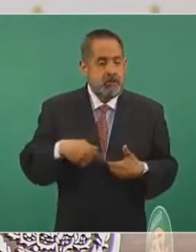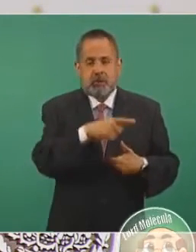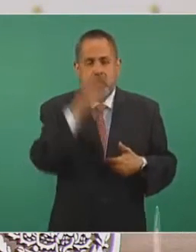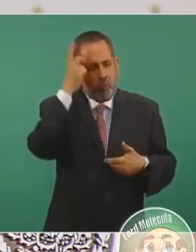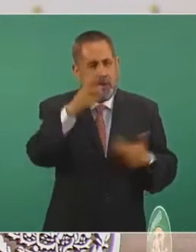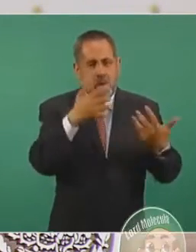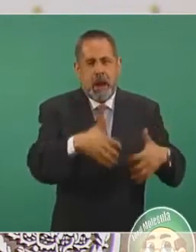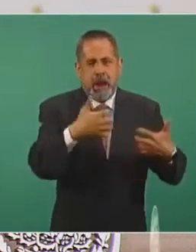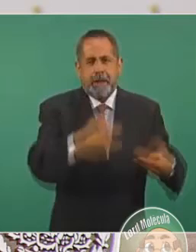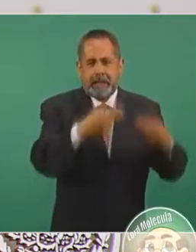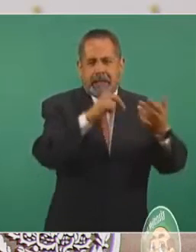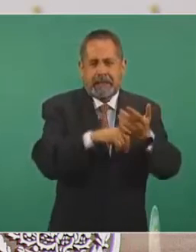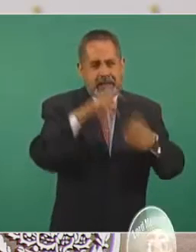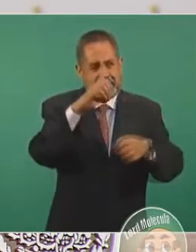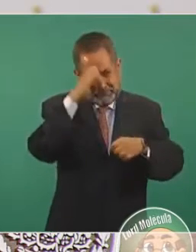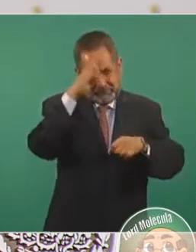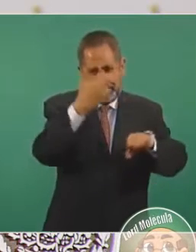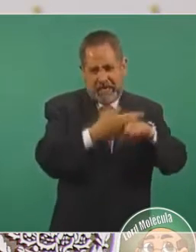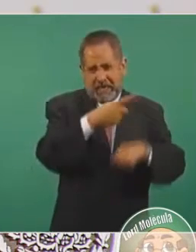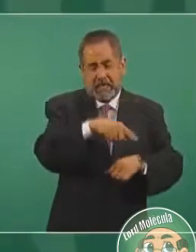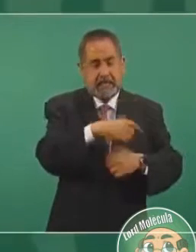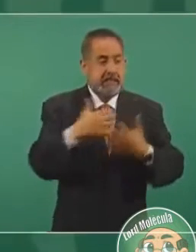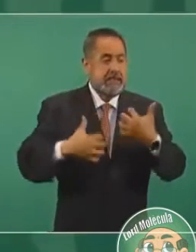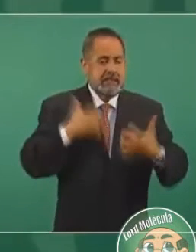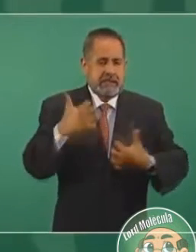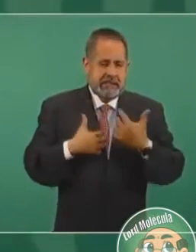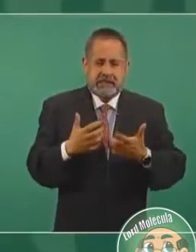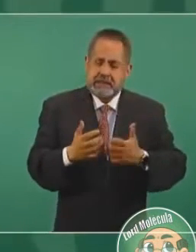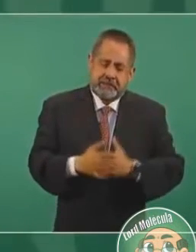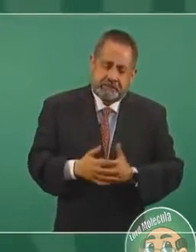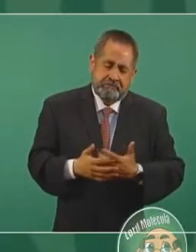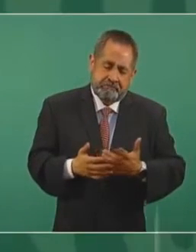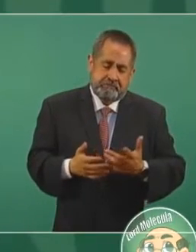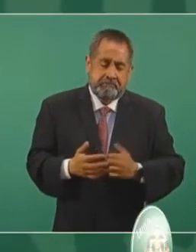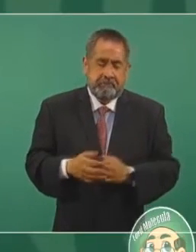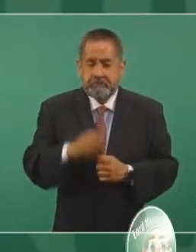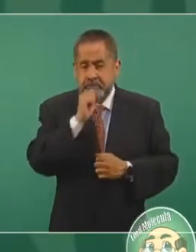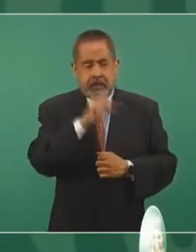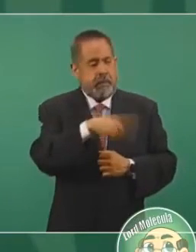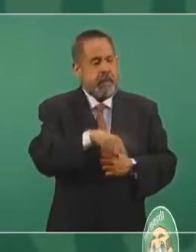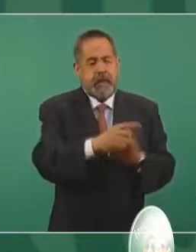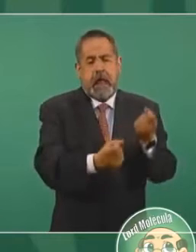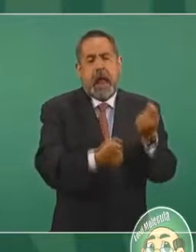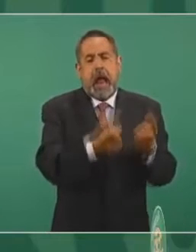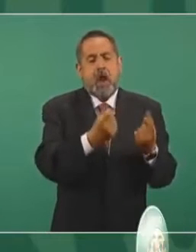extranjeras y también algunos